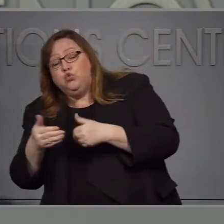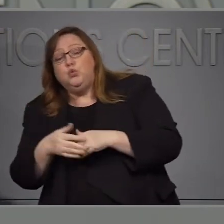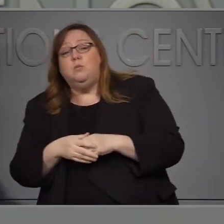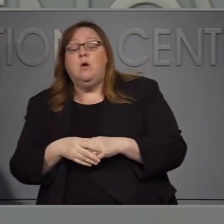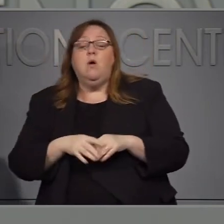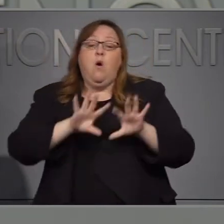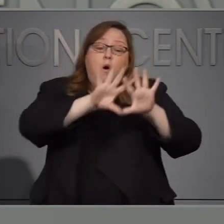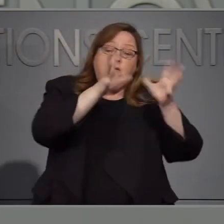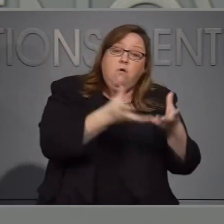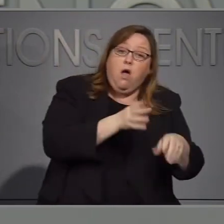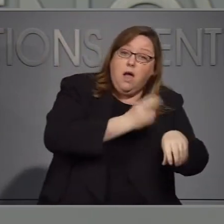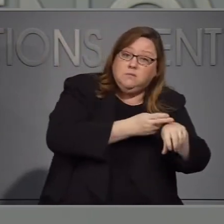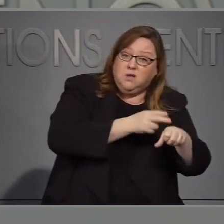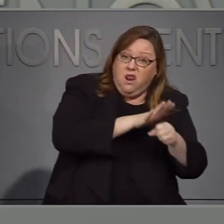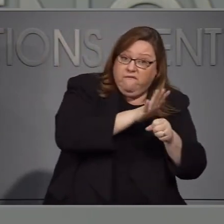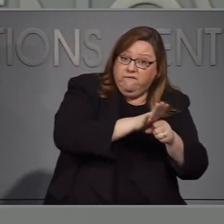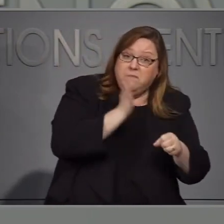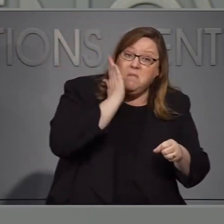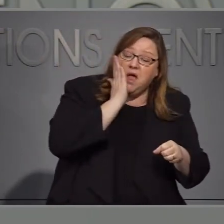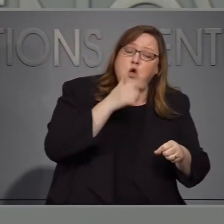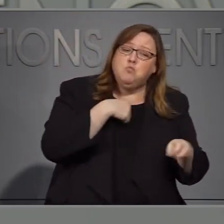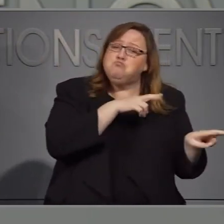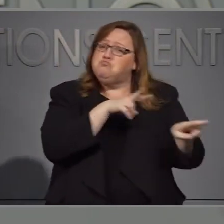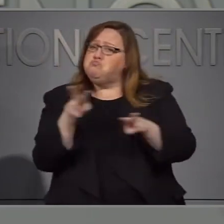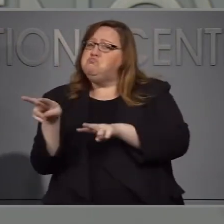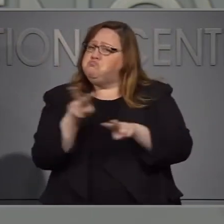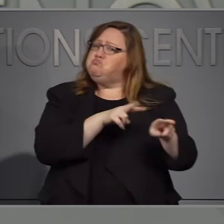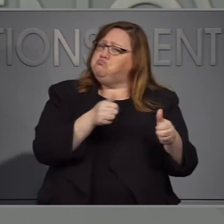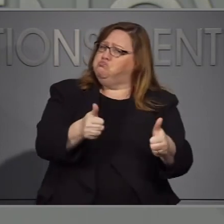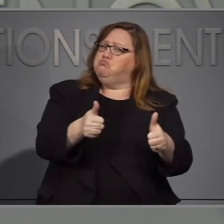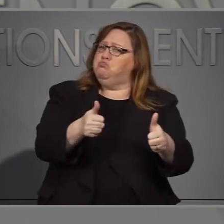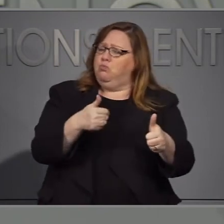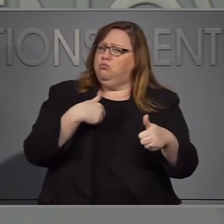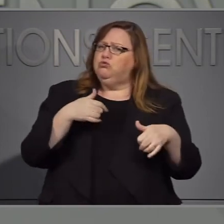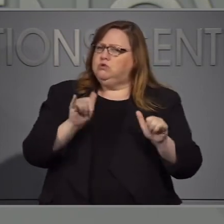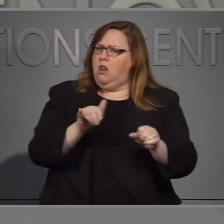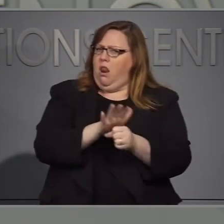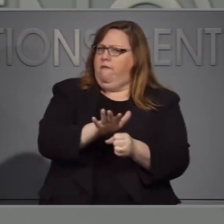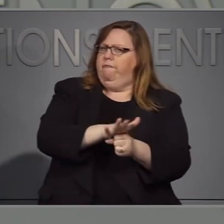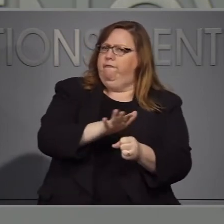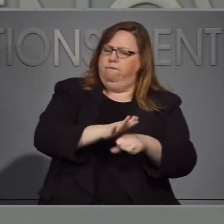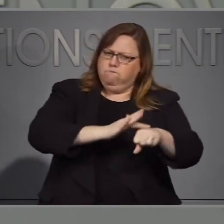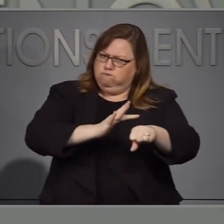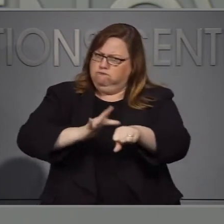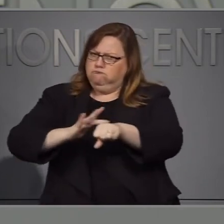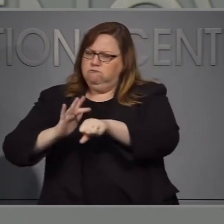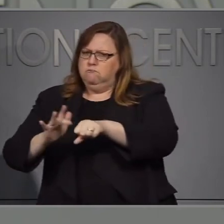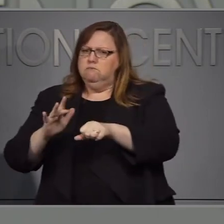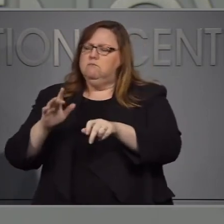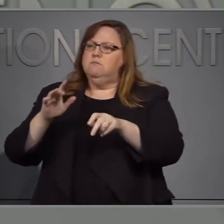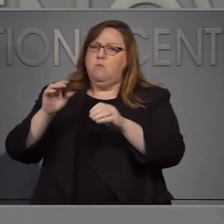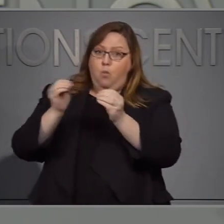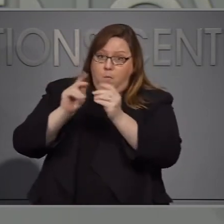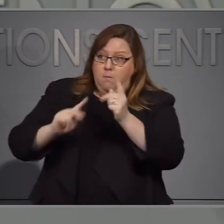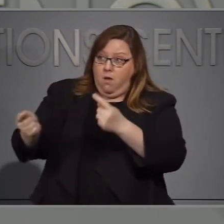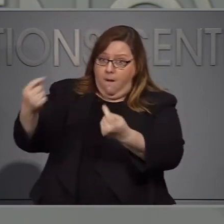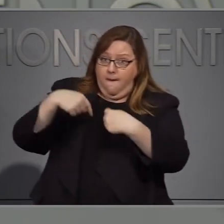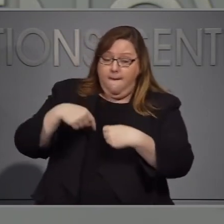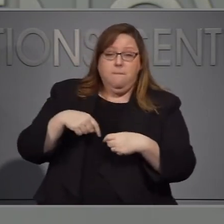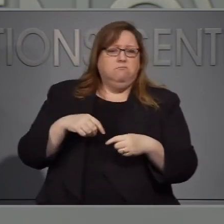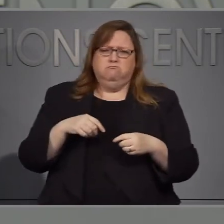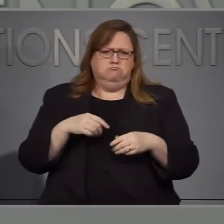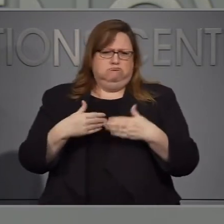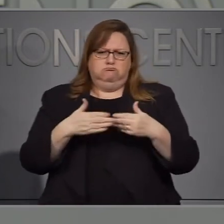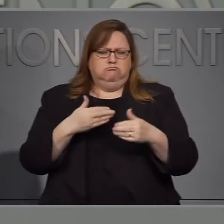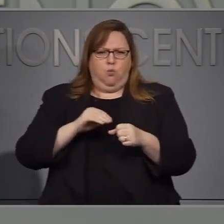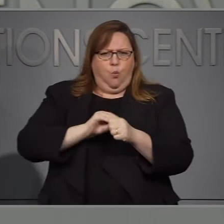de habitaciones y de capacidad de hospital todavía tenemos la capacidad de seguir aceptando pacientes ya